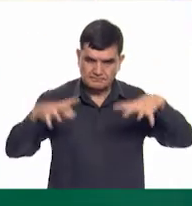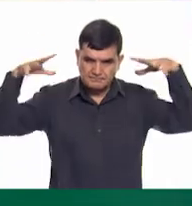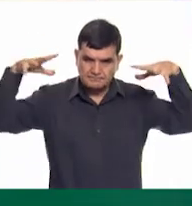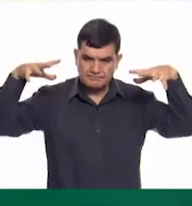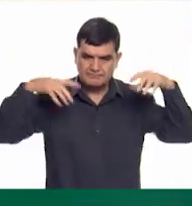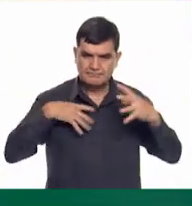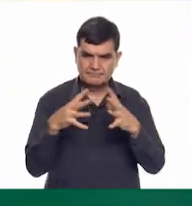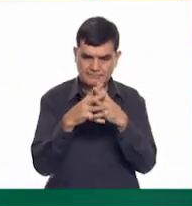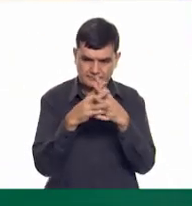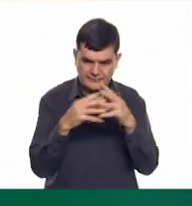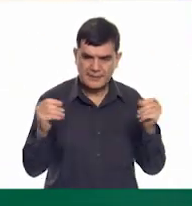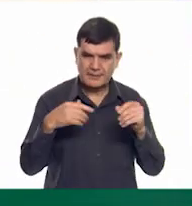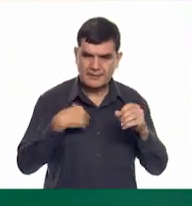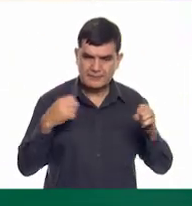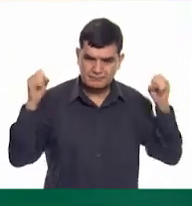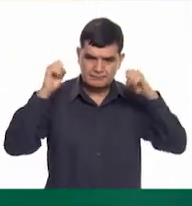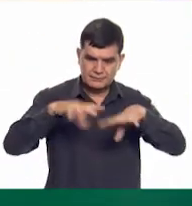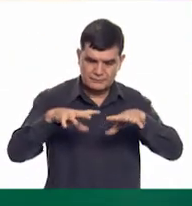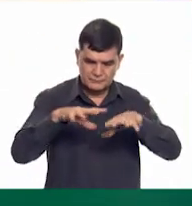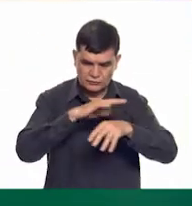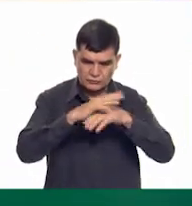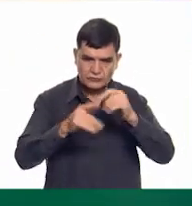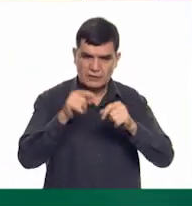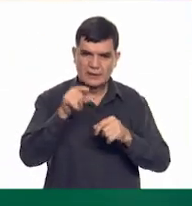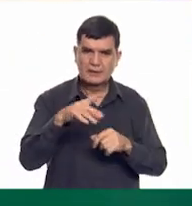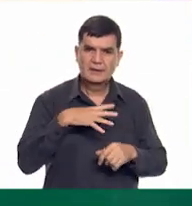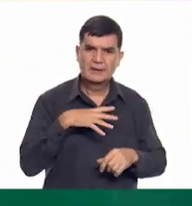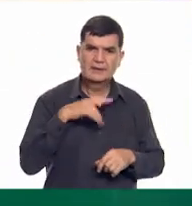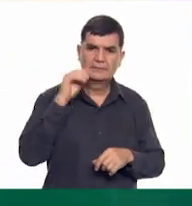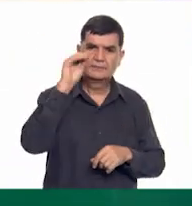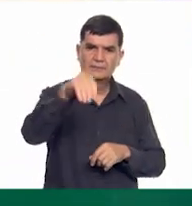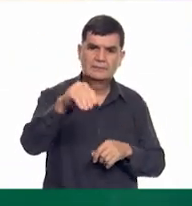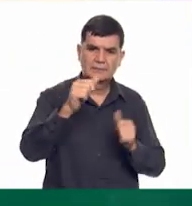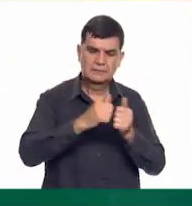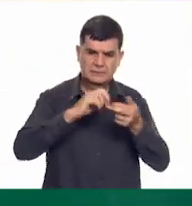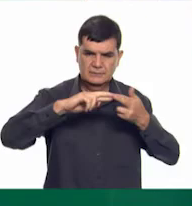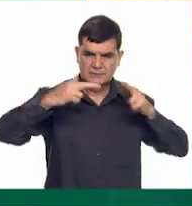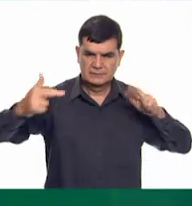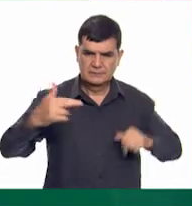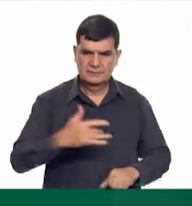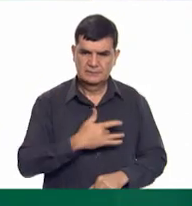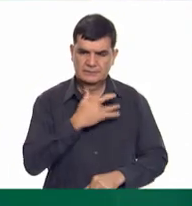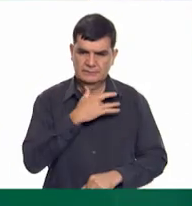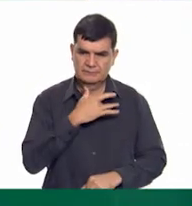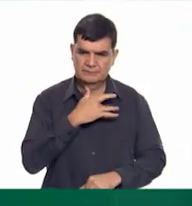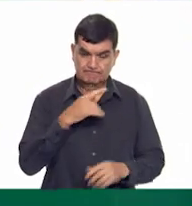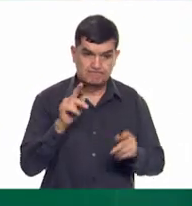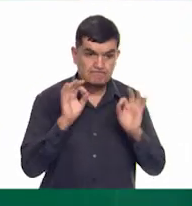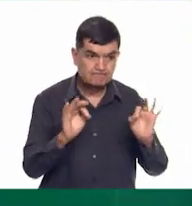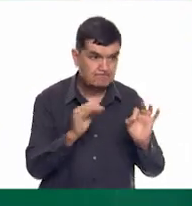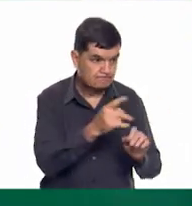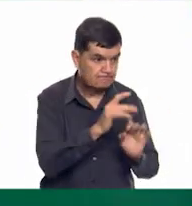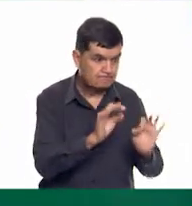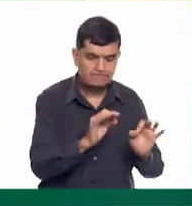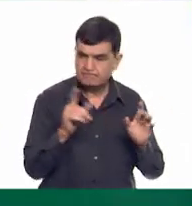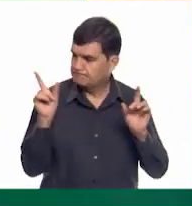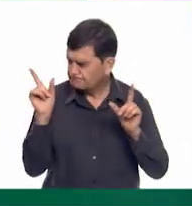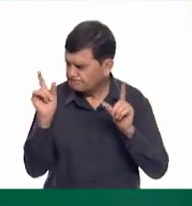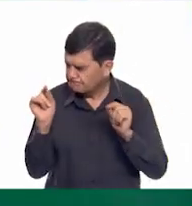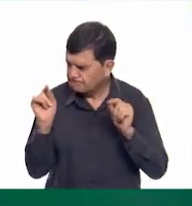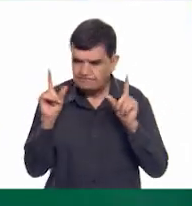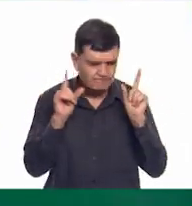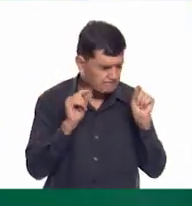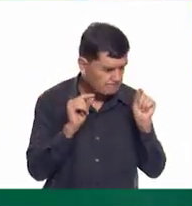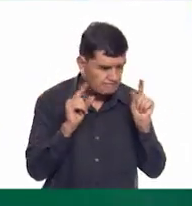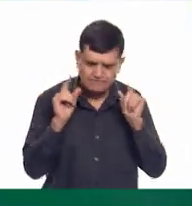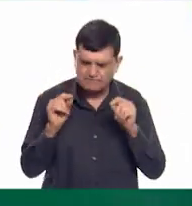Vamos a desaparecer y vamos a aparecer allá en el lazo de los sentimientos. ¿Estás listo? Estoy listo. ¿Cierra los ojos? Cierra